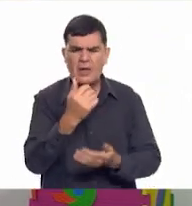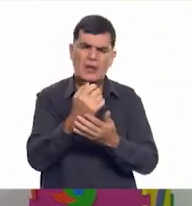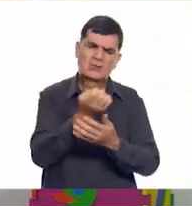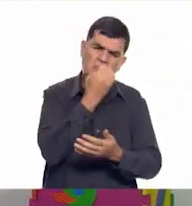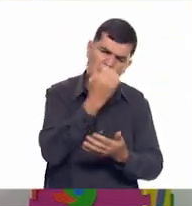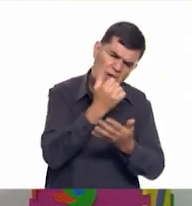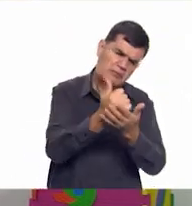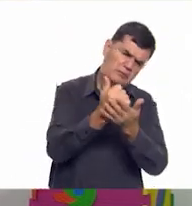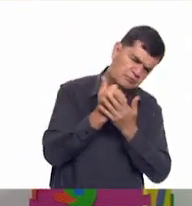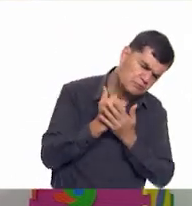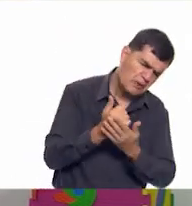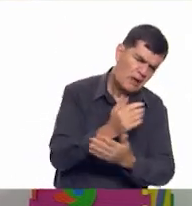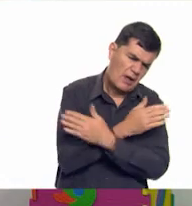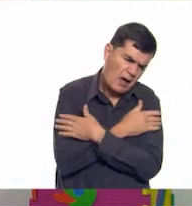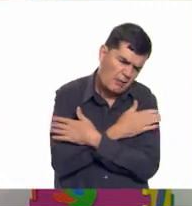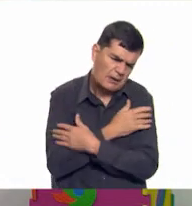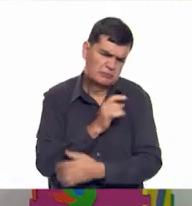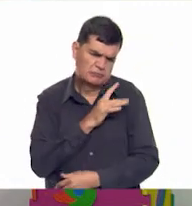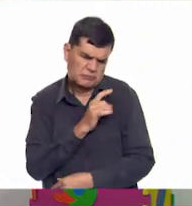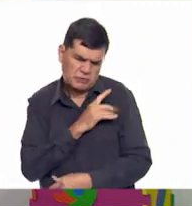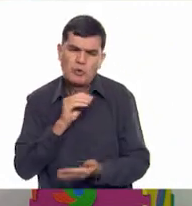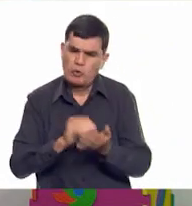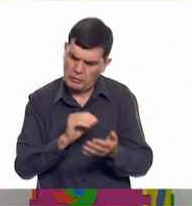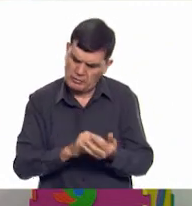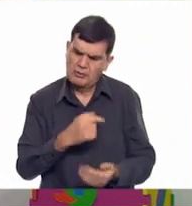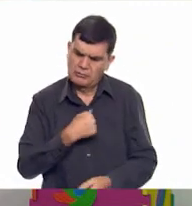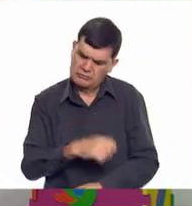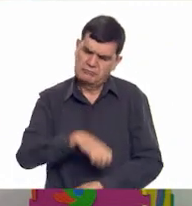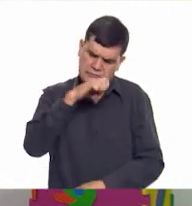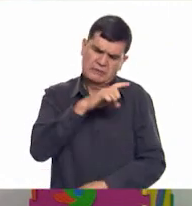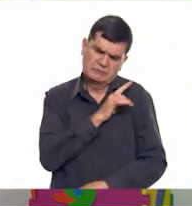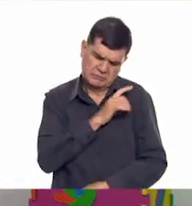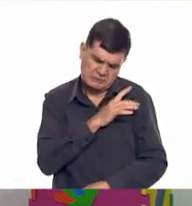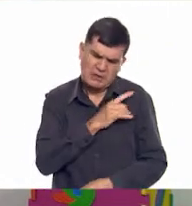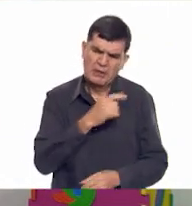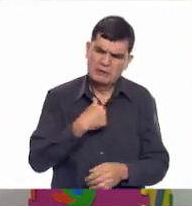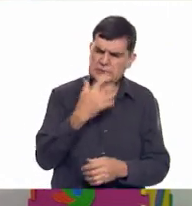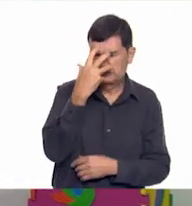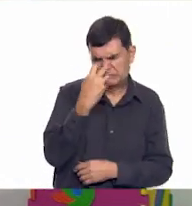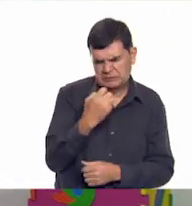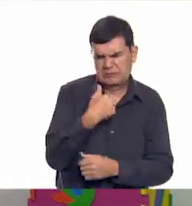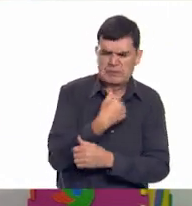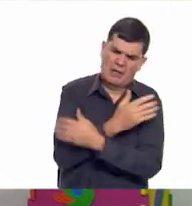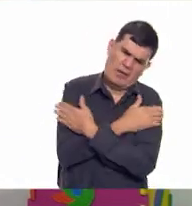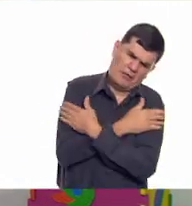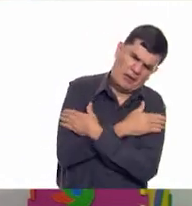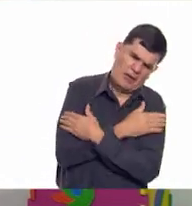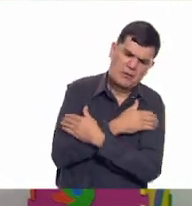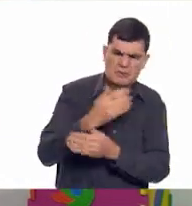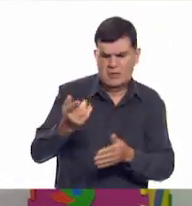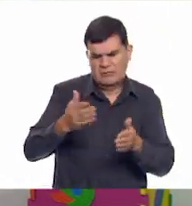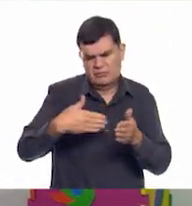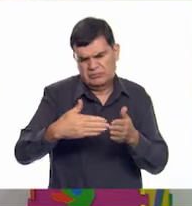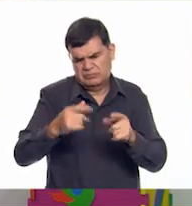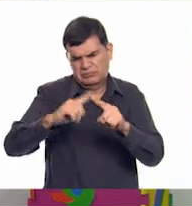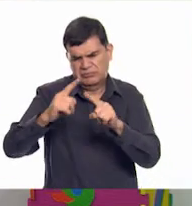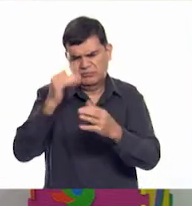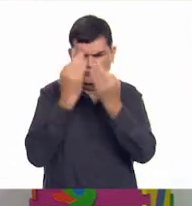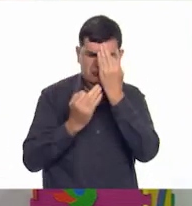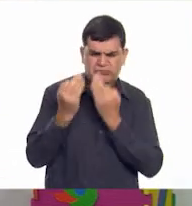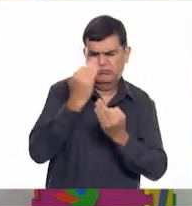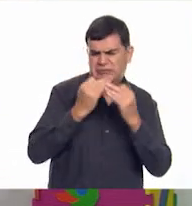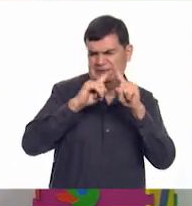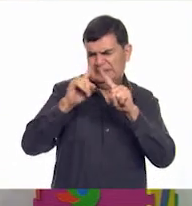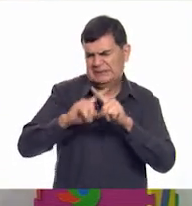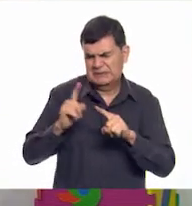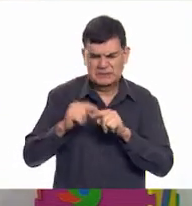escuela, me abraza cuando tengo miedo, todavía tengo miedo. Estoy triste también, me abraza, me ha cocinado. Bueno, siempre ha estado a mi lado.